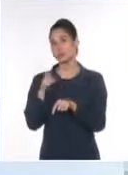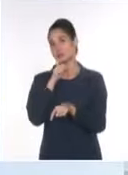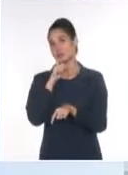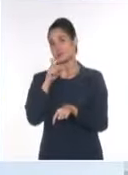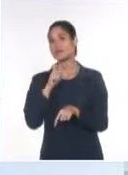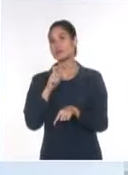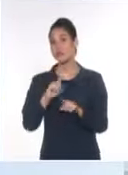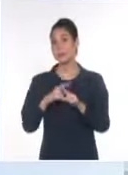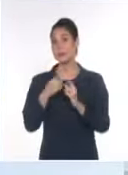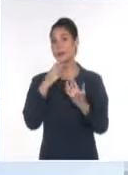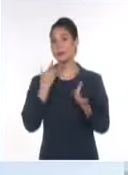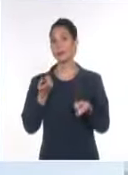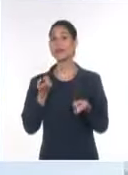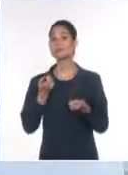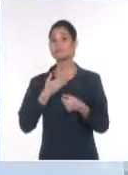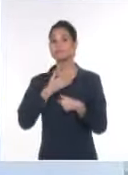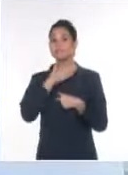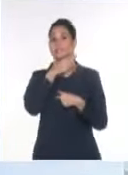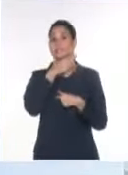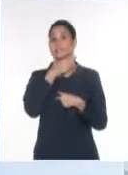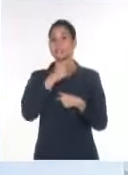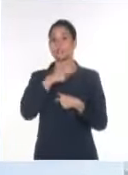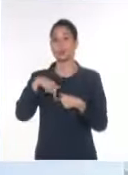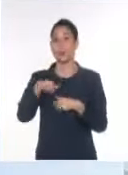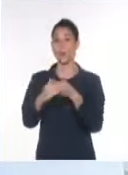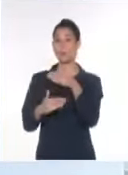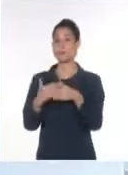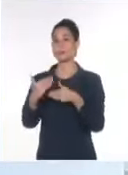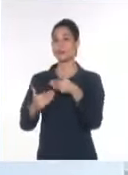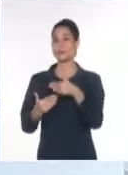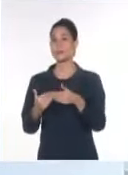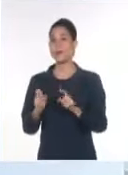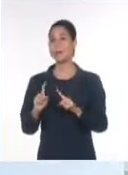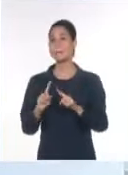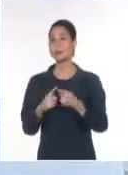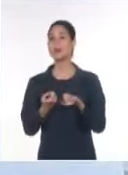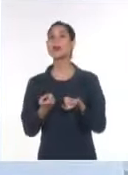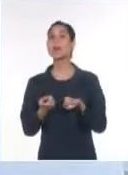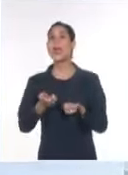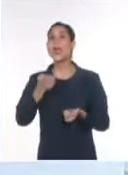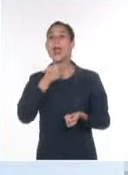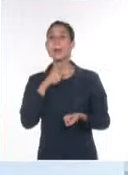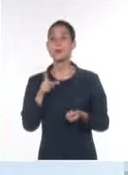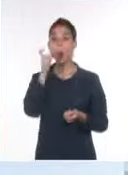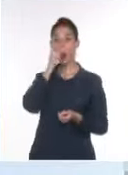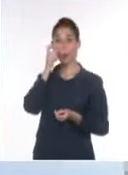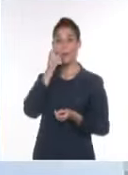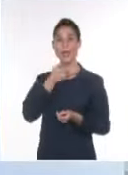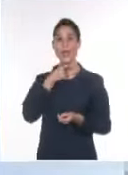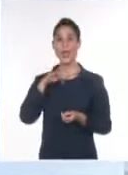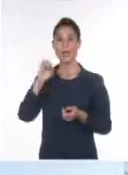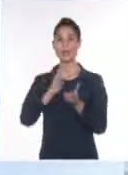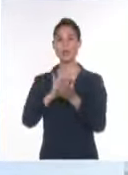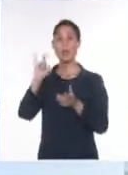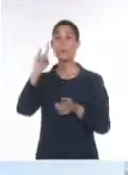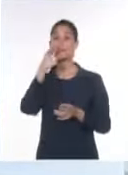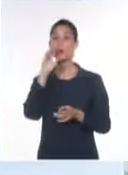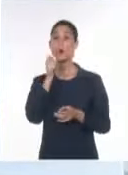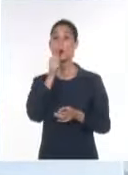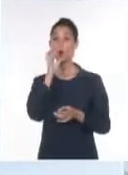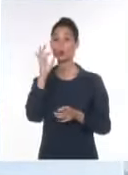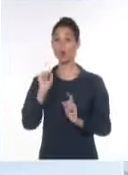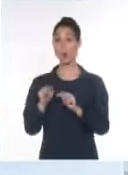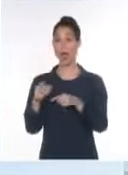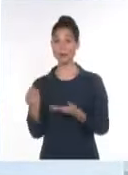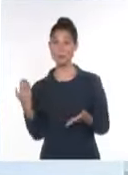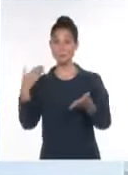contra las cuerdas desde el punto de vista judicial. ¿Por qué Edmundo González no se presentó ante el Tribunal Supremo de Justicia con sus supuestas